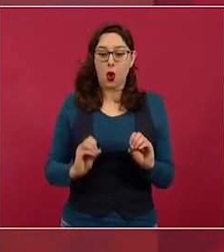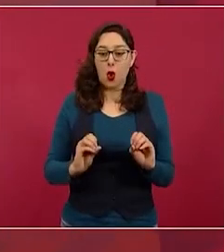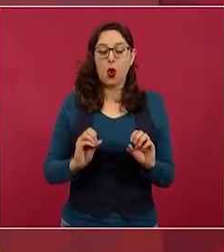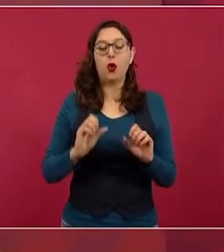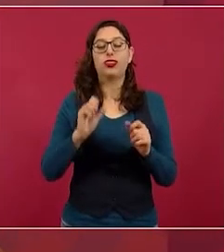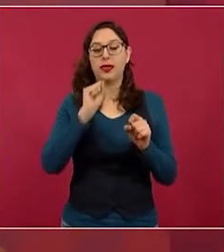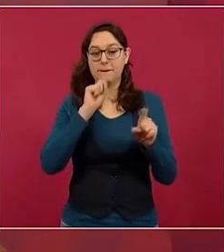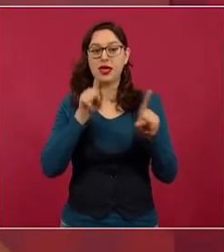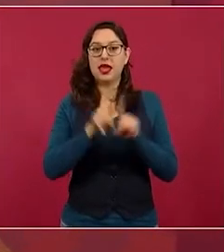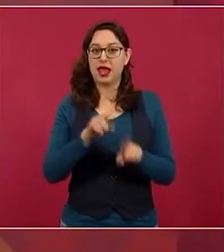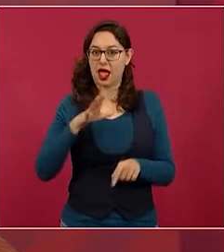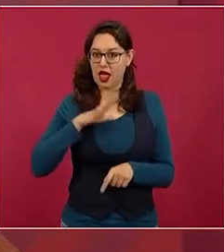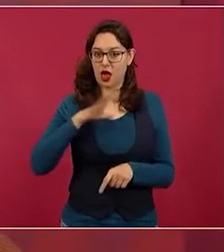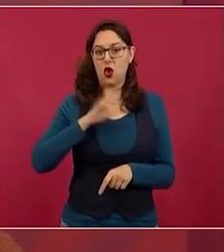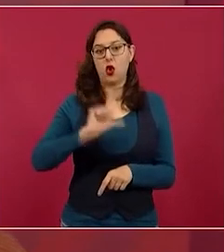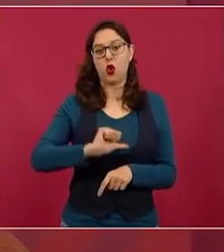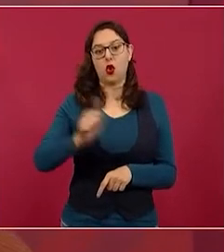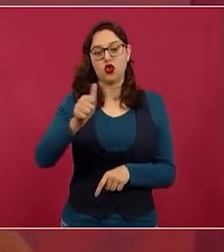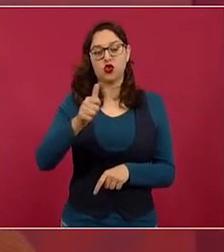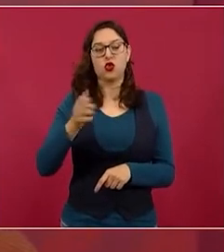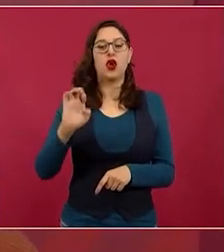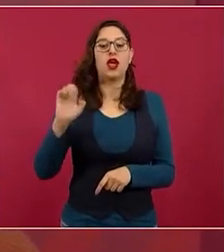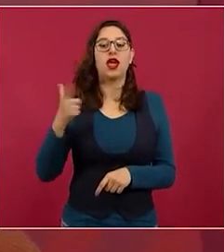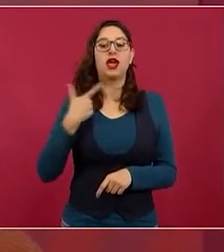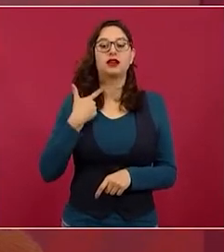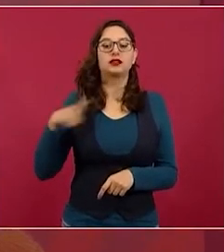de Michoacán.